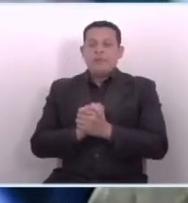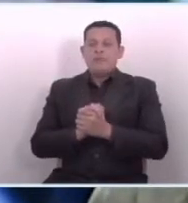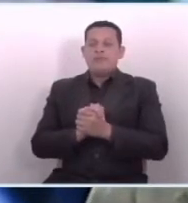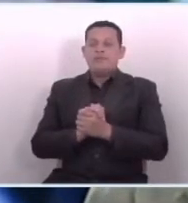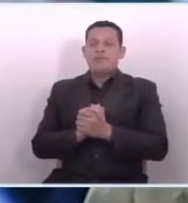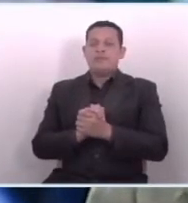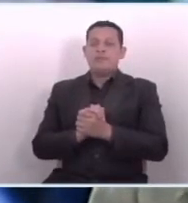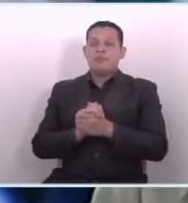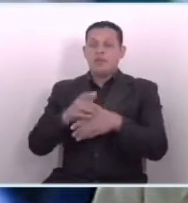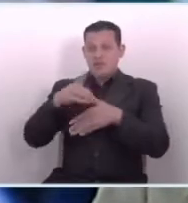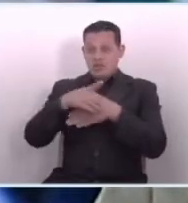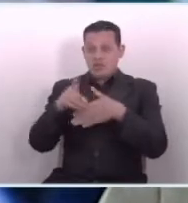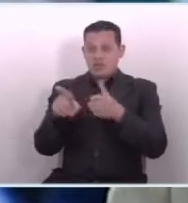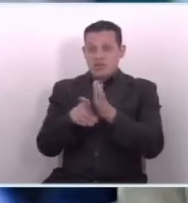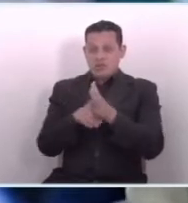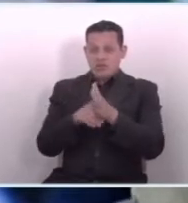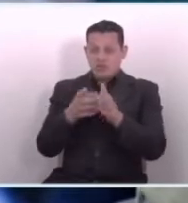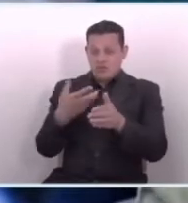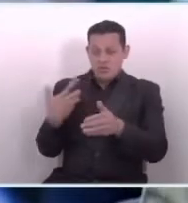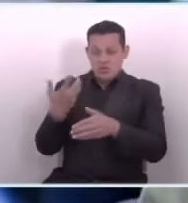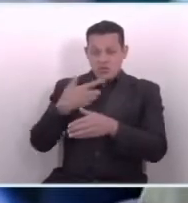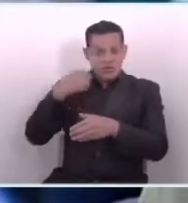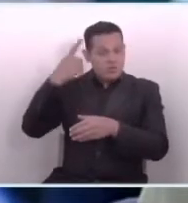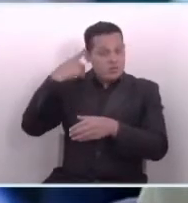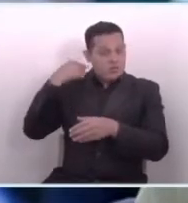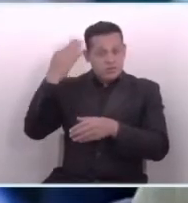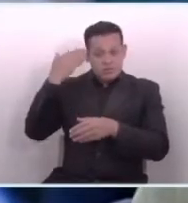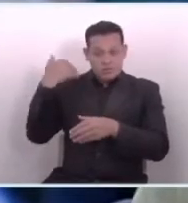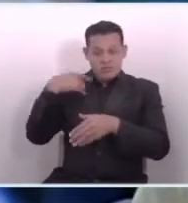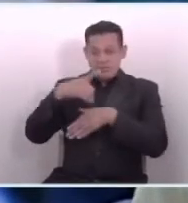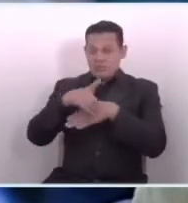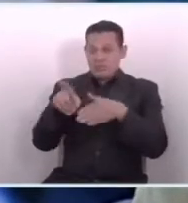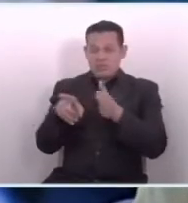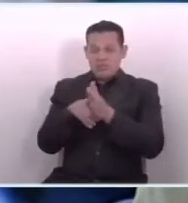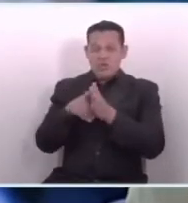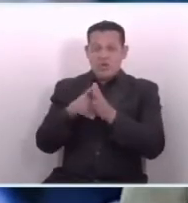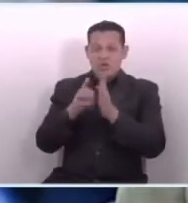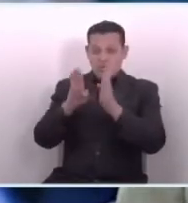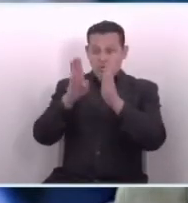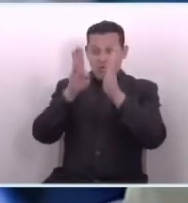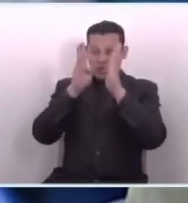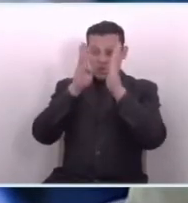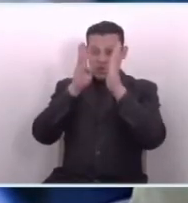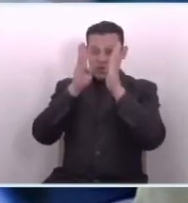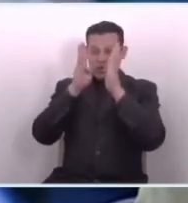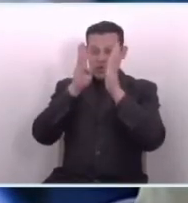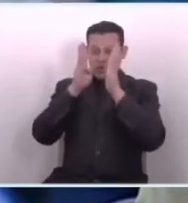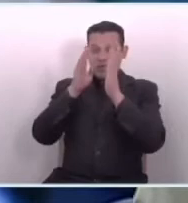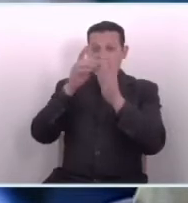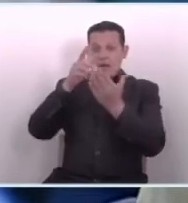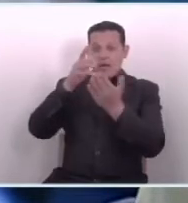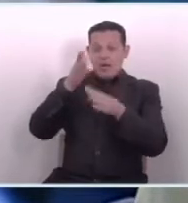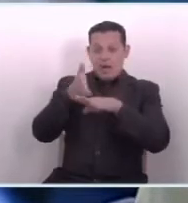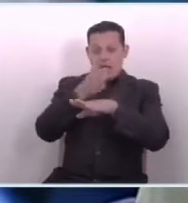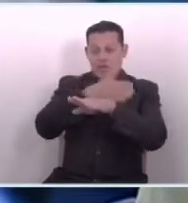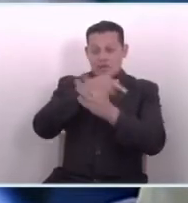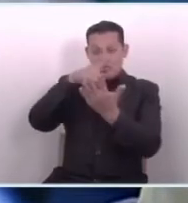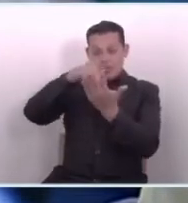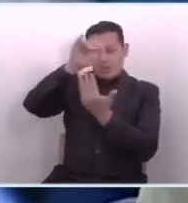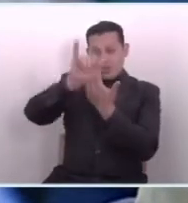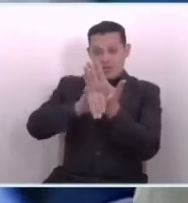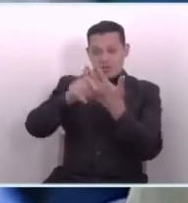Colegas diputados y diputadas, al escuchar el cuerpo del anteproyecto de ley,